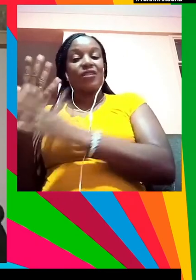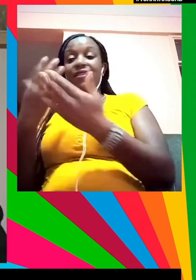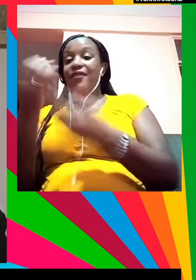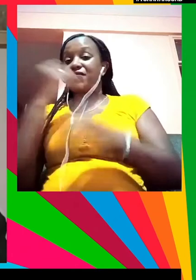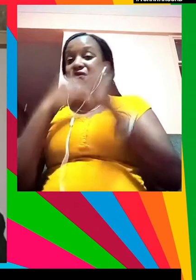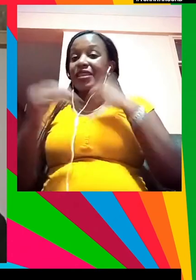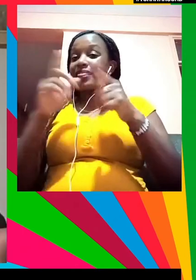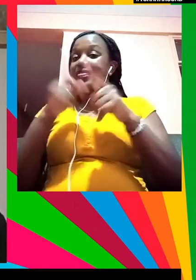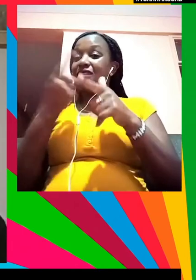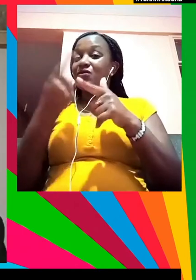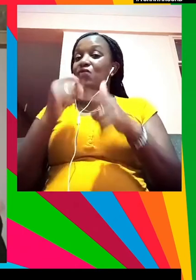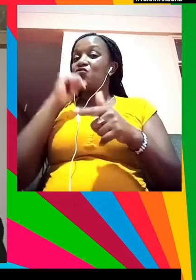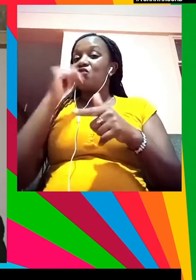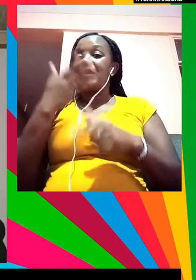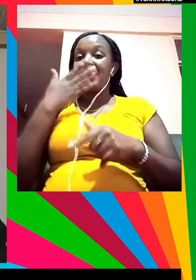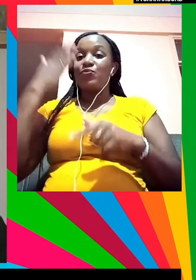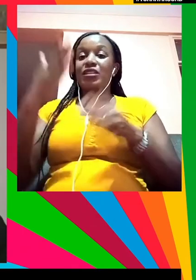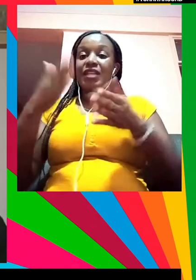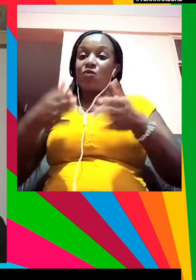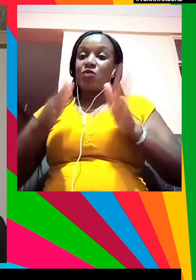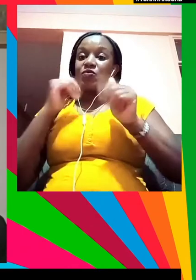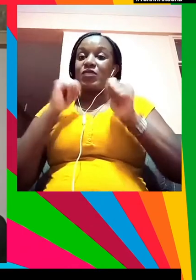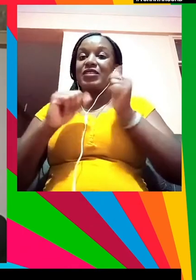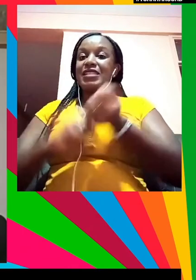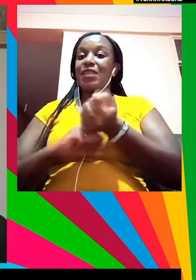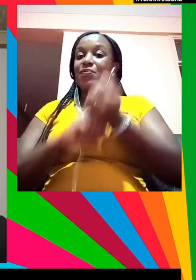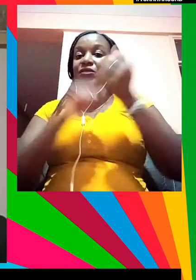entonces no estamos respondiendo de una forma que ayuda a la gente.